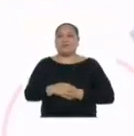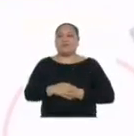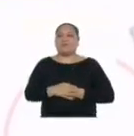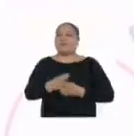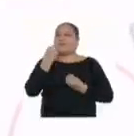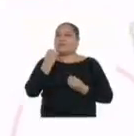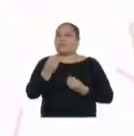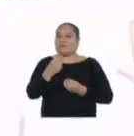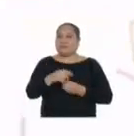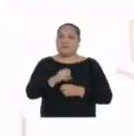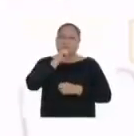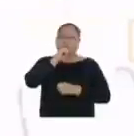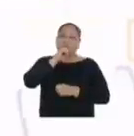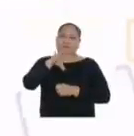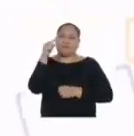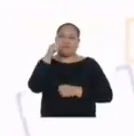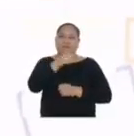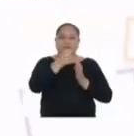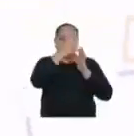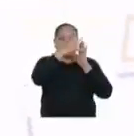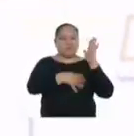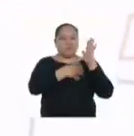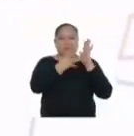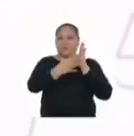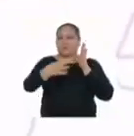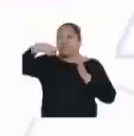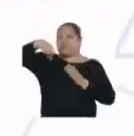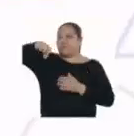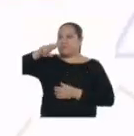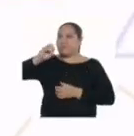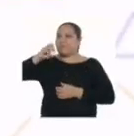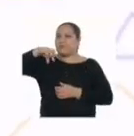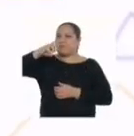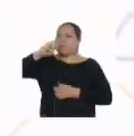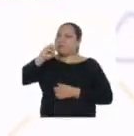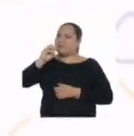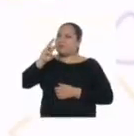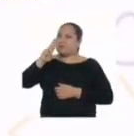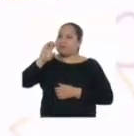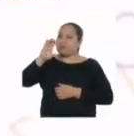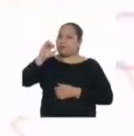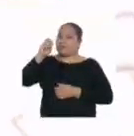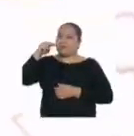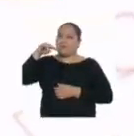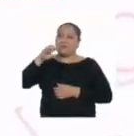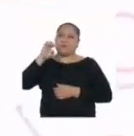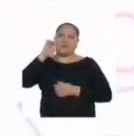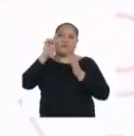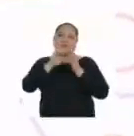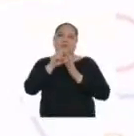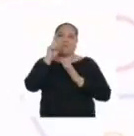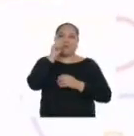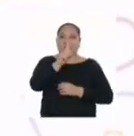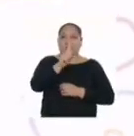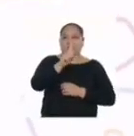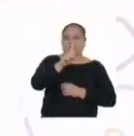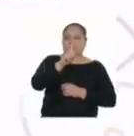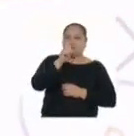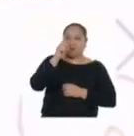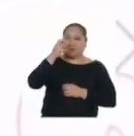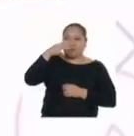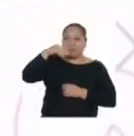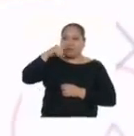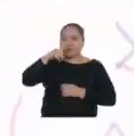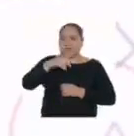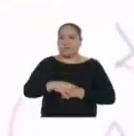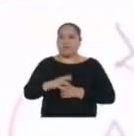¿Cómo interpretamos estas proporciones obtenidas? Por ejemplo, un mililitro de zumo de pimiento rojo